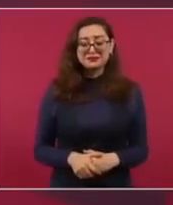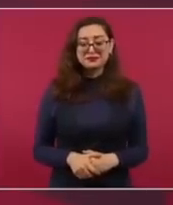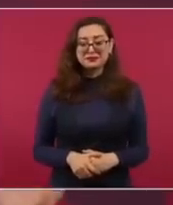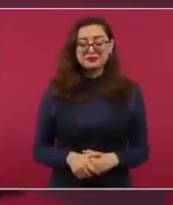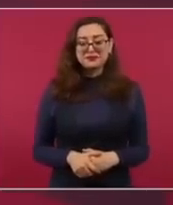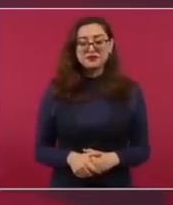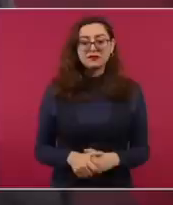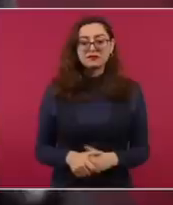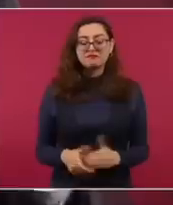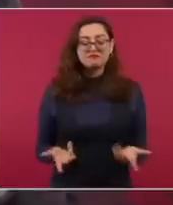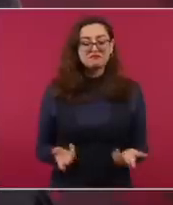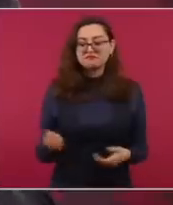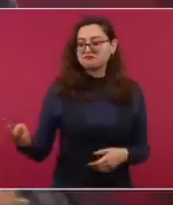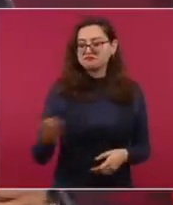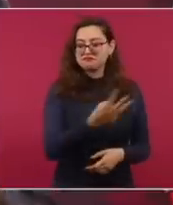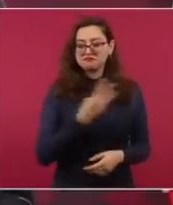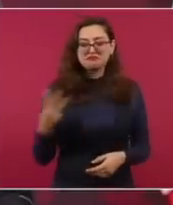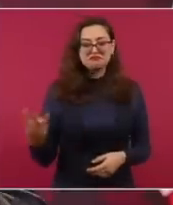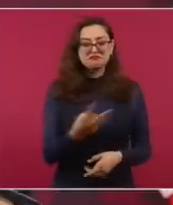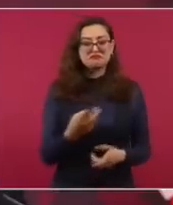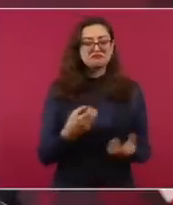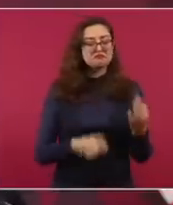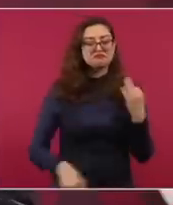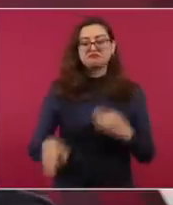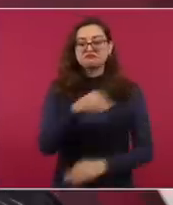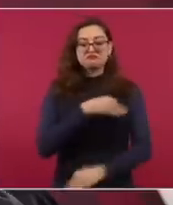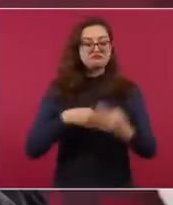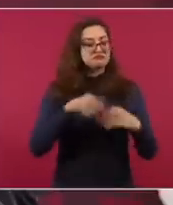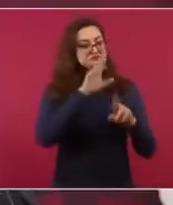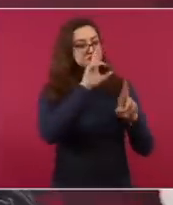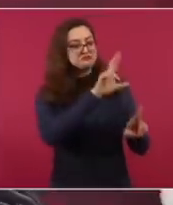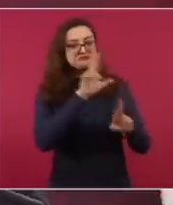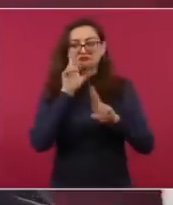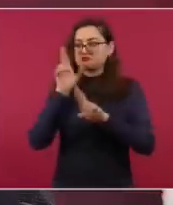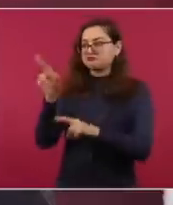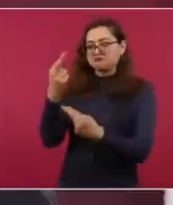Todo se dio en un ambiente de respeto mutuo.